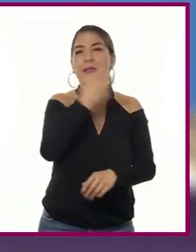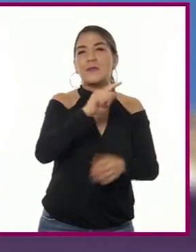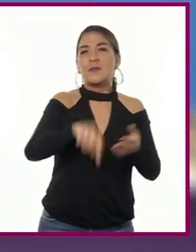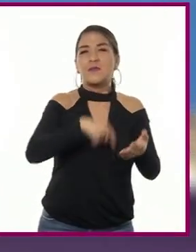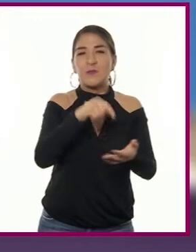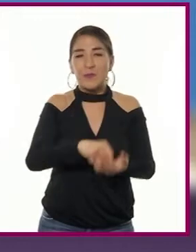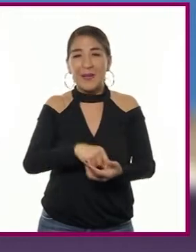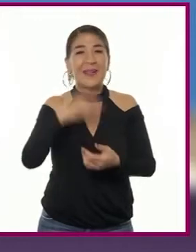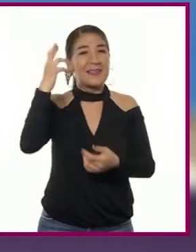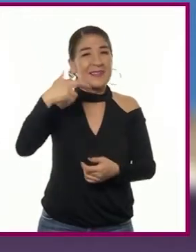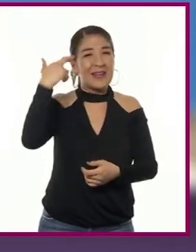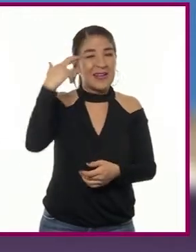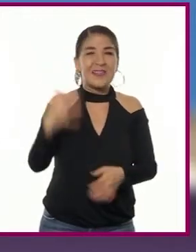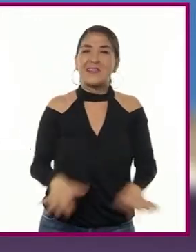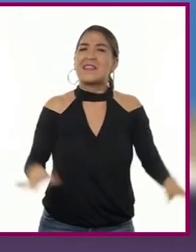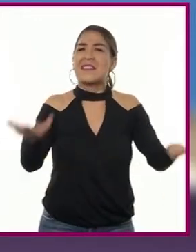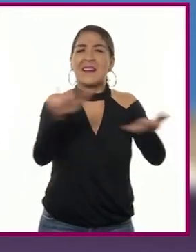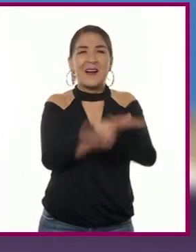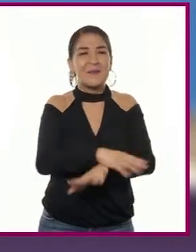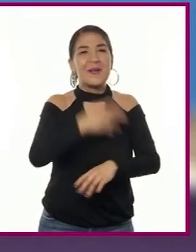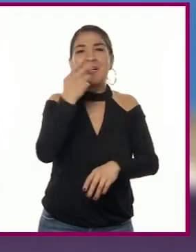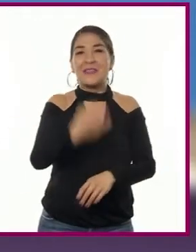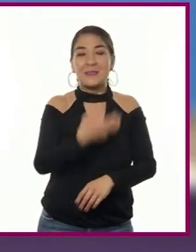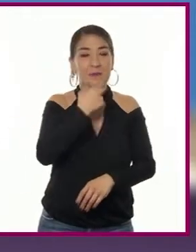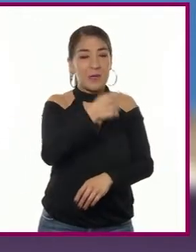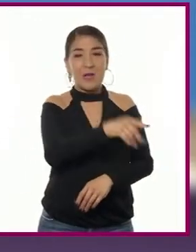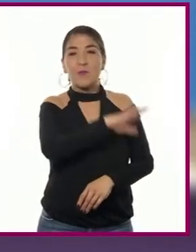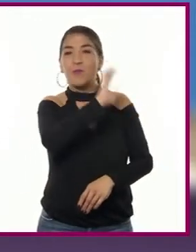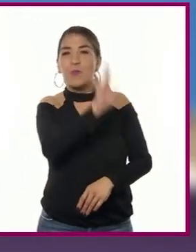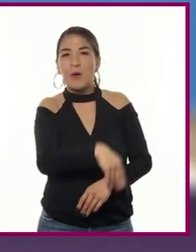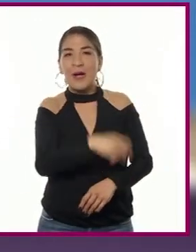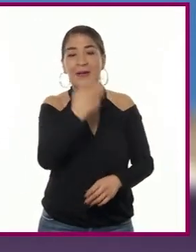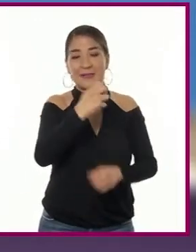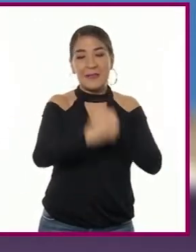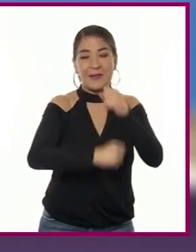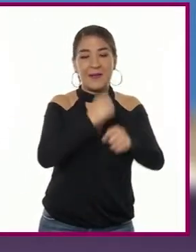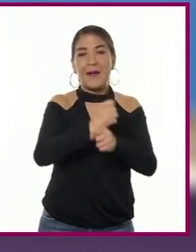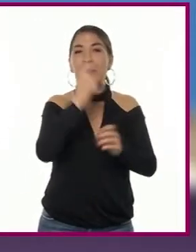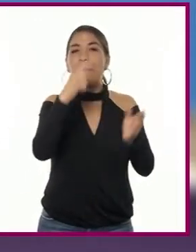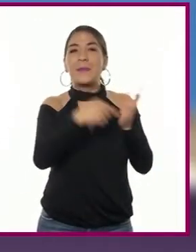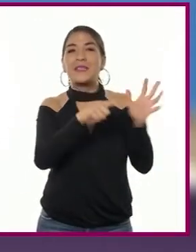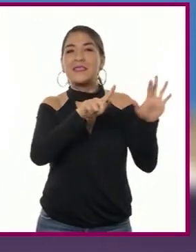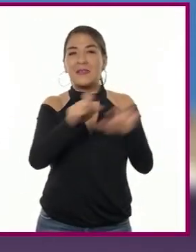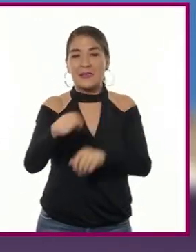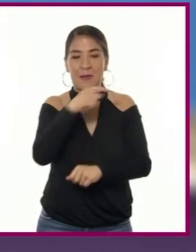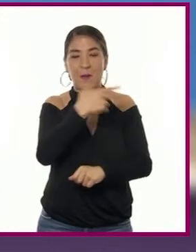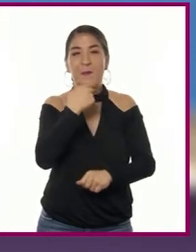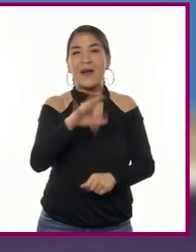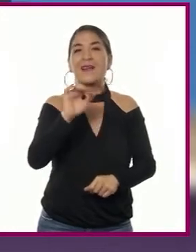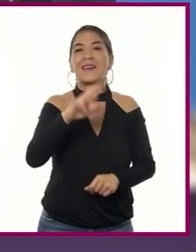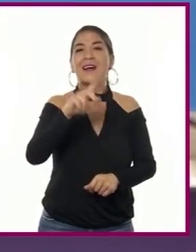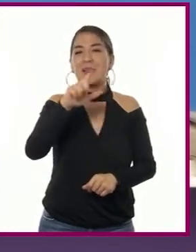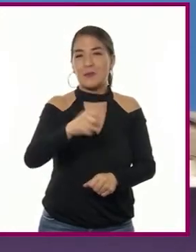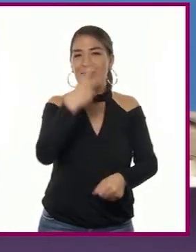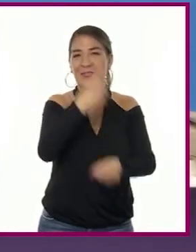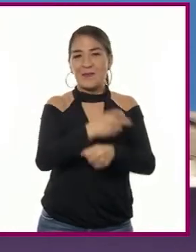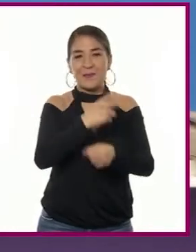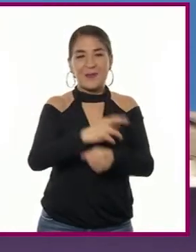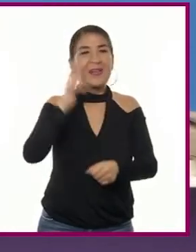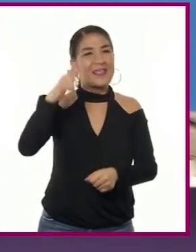Imperio sufriría un cambio radical tras la muerte en el año de 1700 de Carlos II, rey de España.